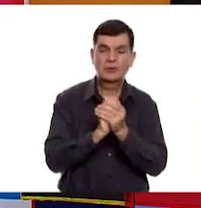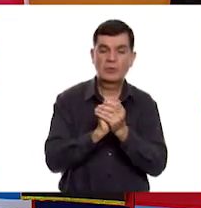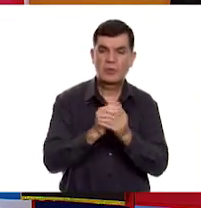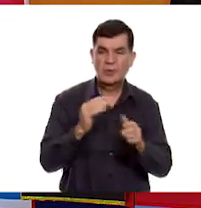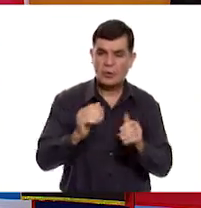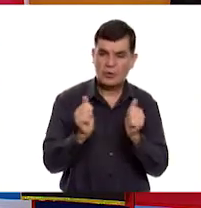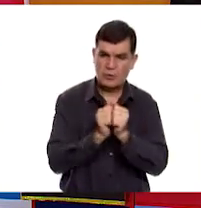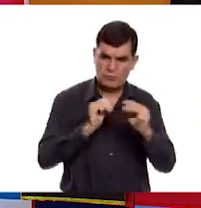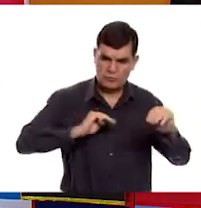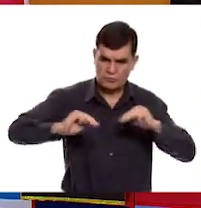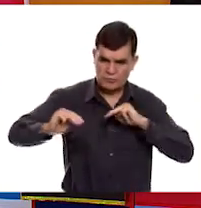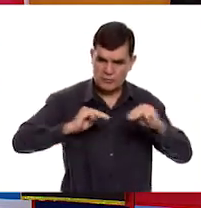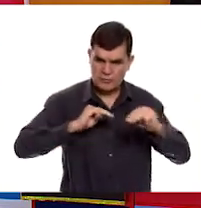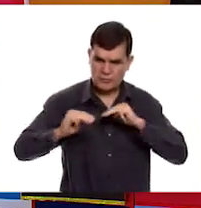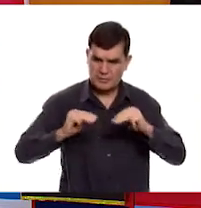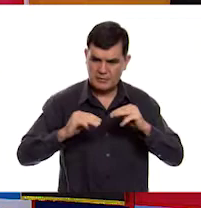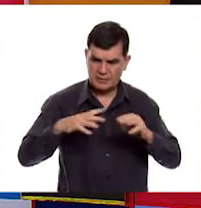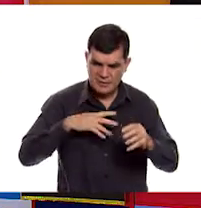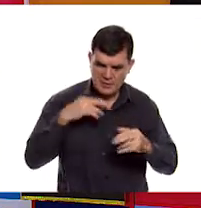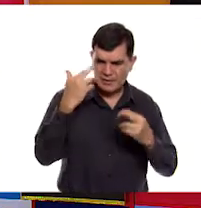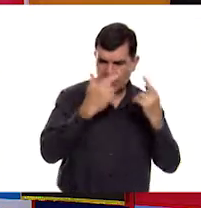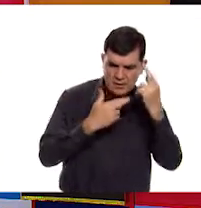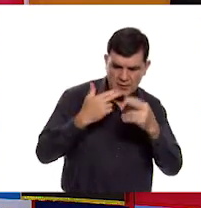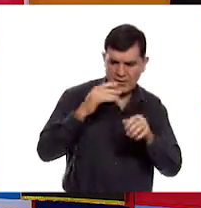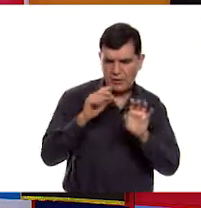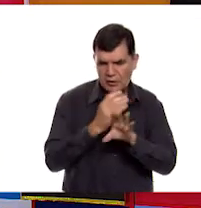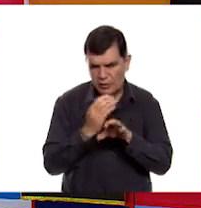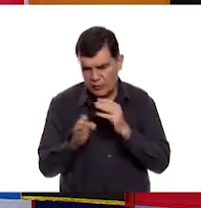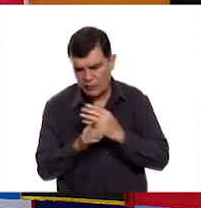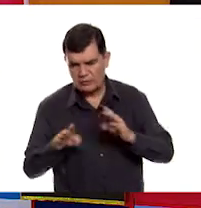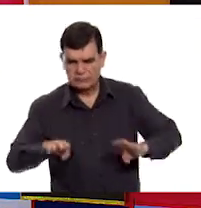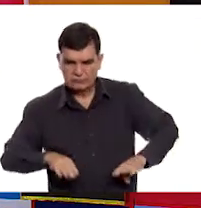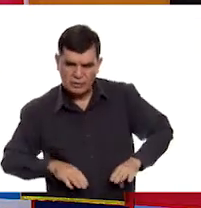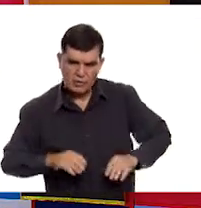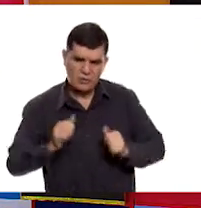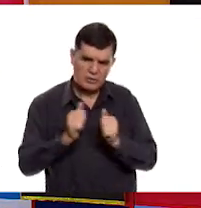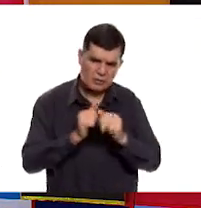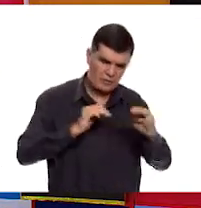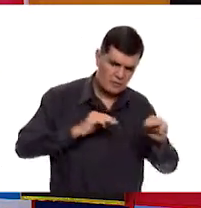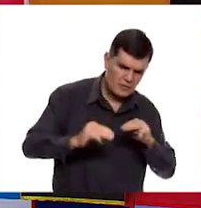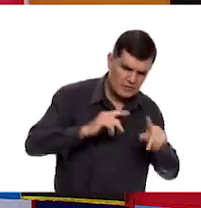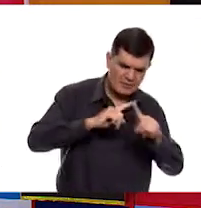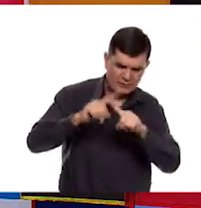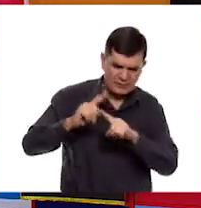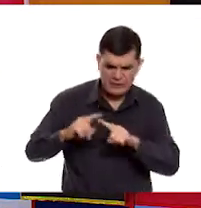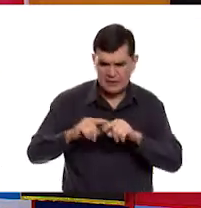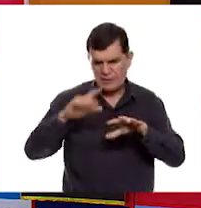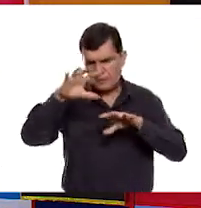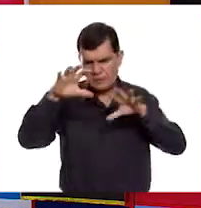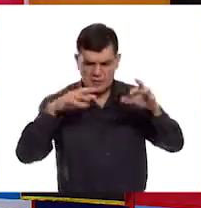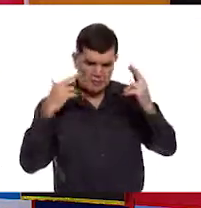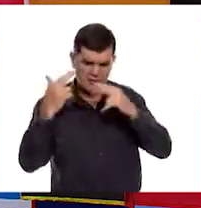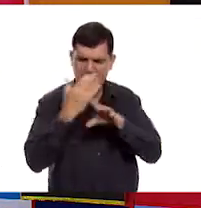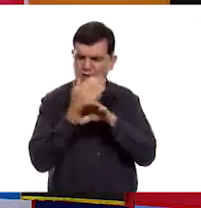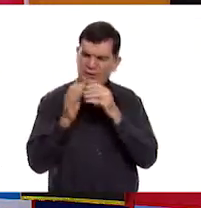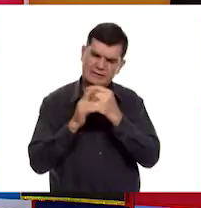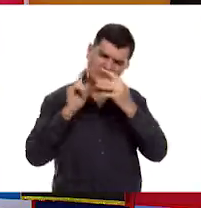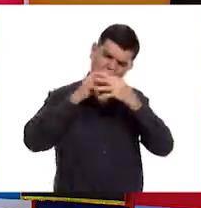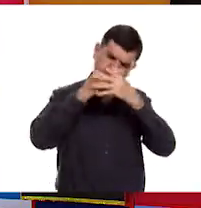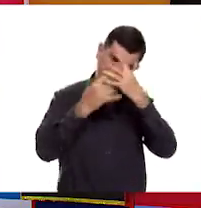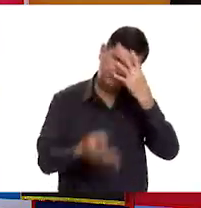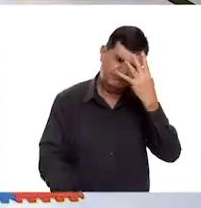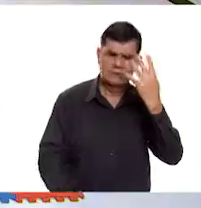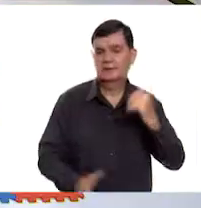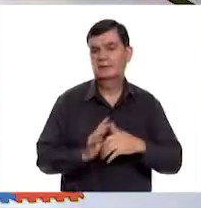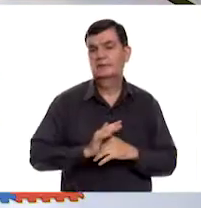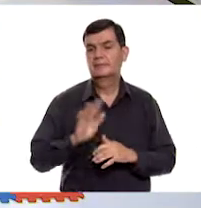Movimiento. Y aquí vamos a repasar los estilos, las calidades de movimiento, paisajes sonoros, entre muchas cosas, Mar,